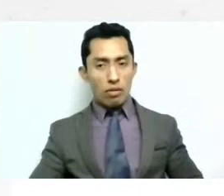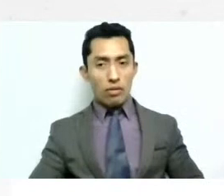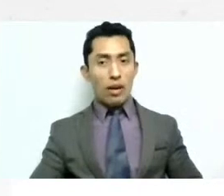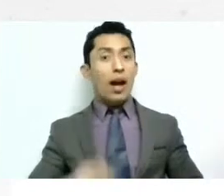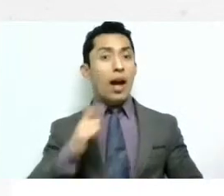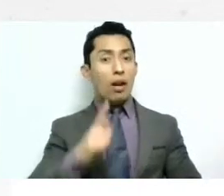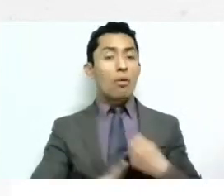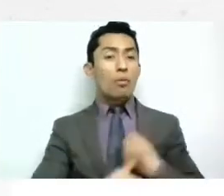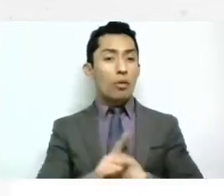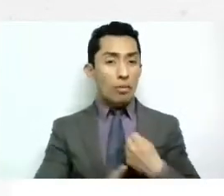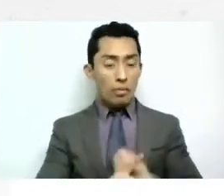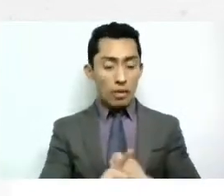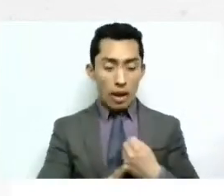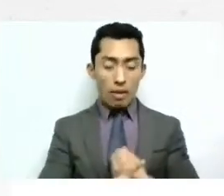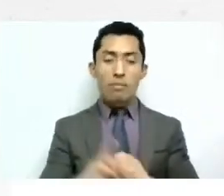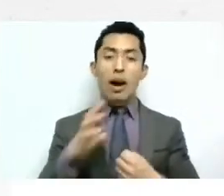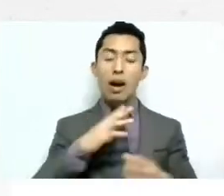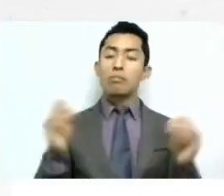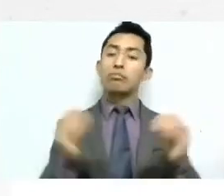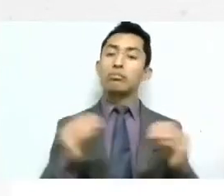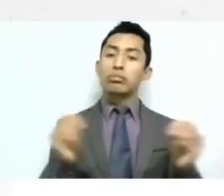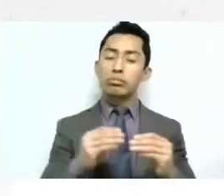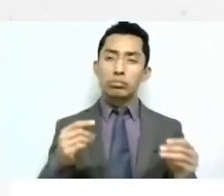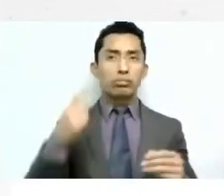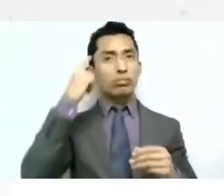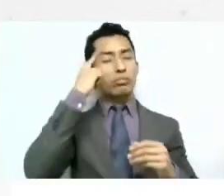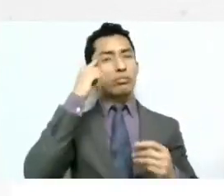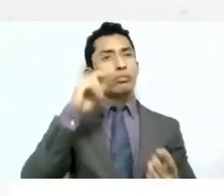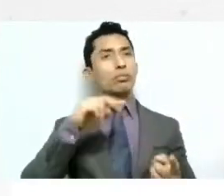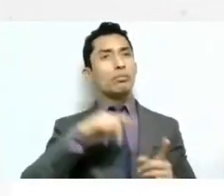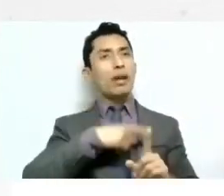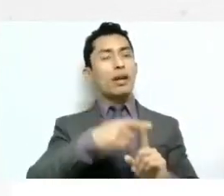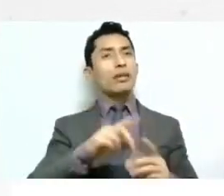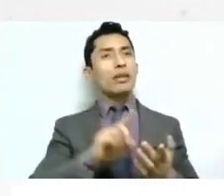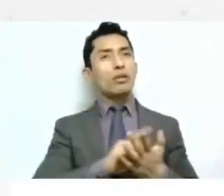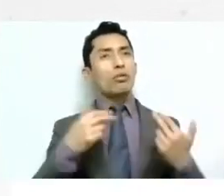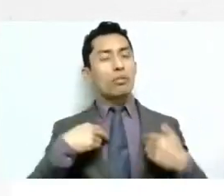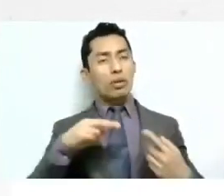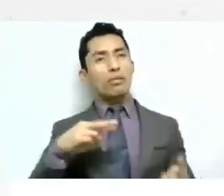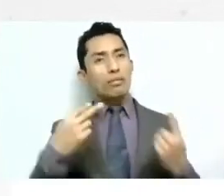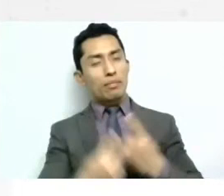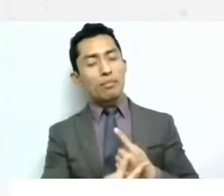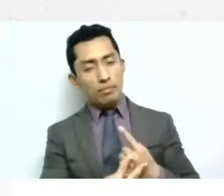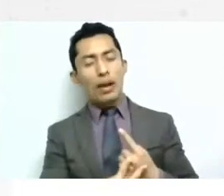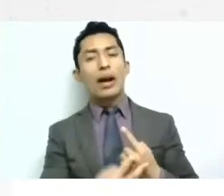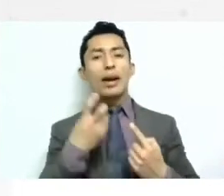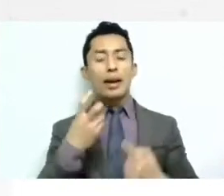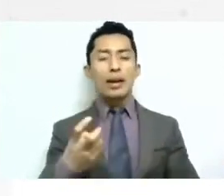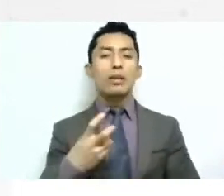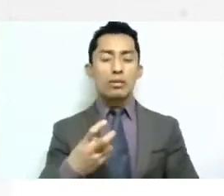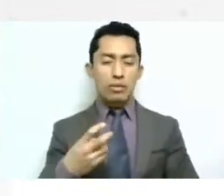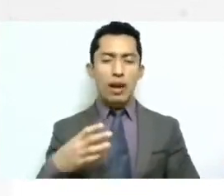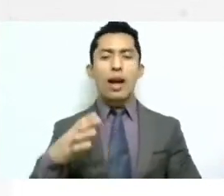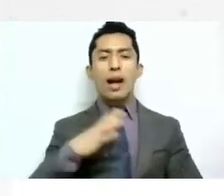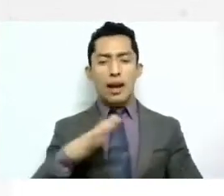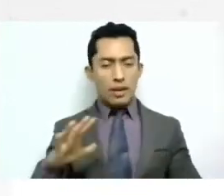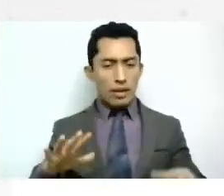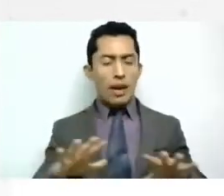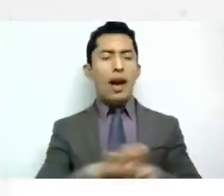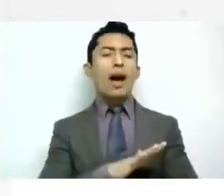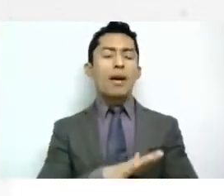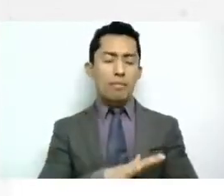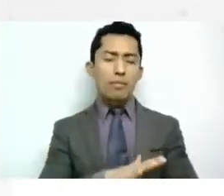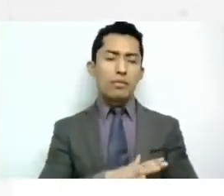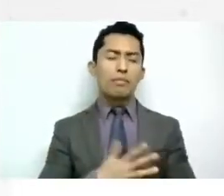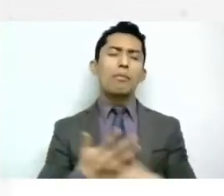que estén resolviendo y creo que ahí ha existido toda todos estos cambios que faltan